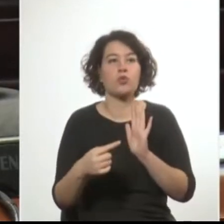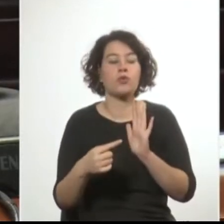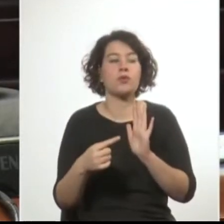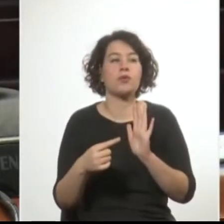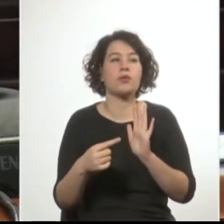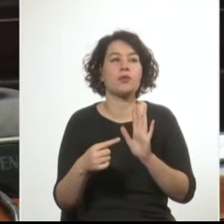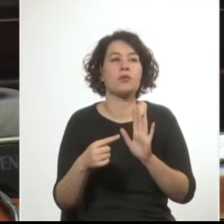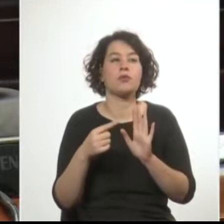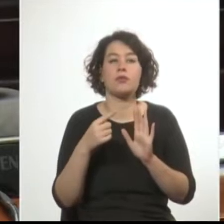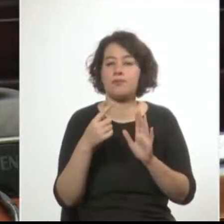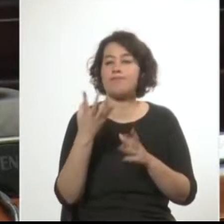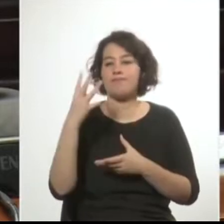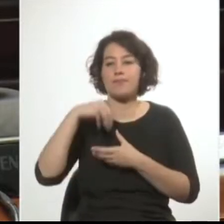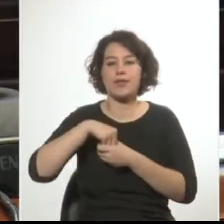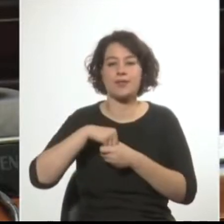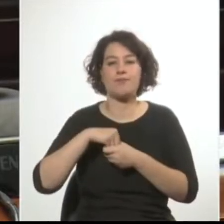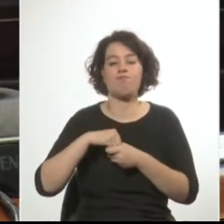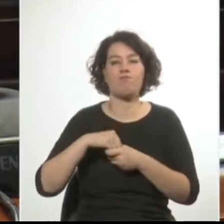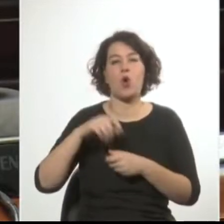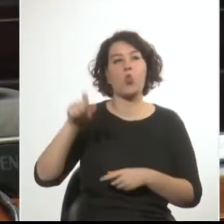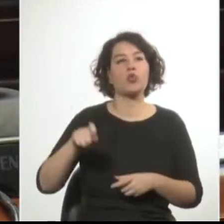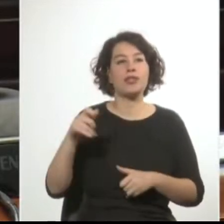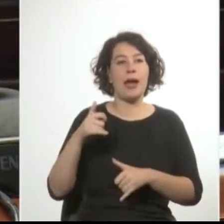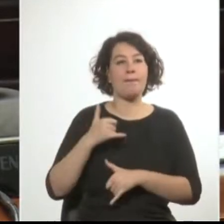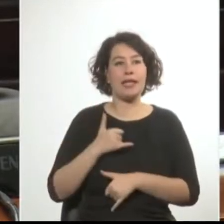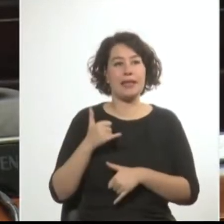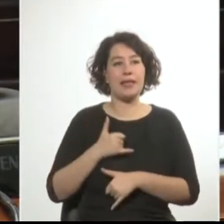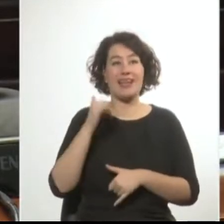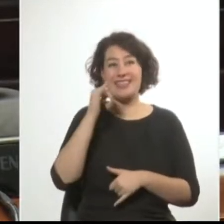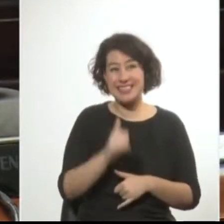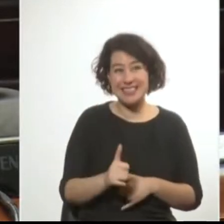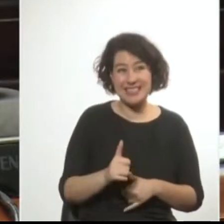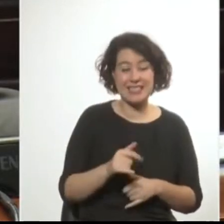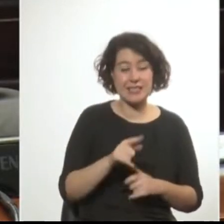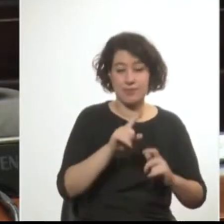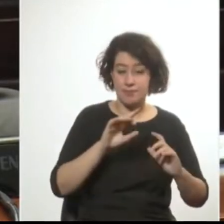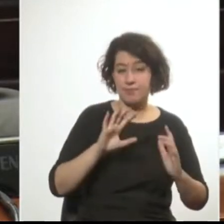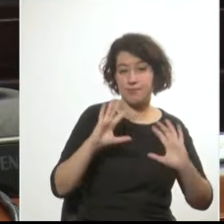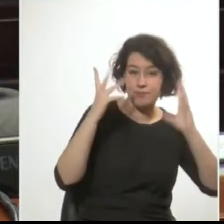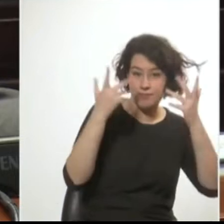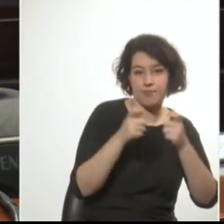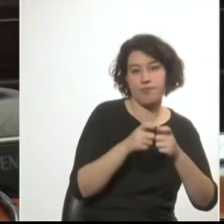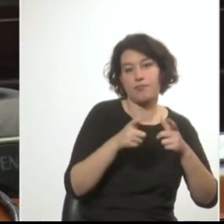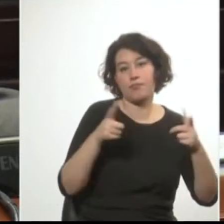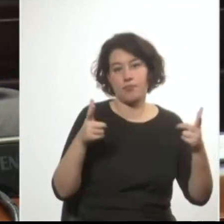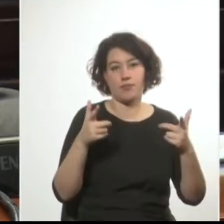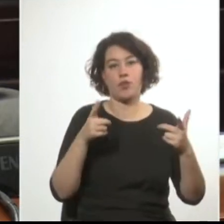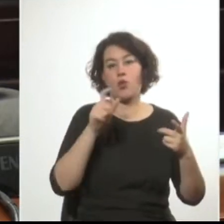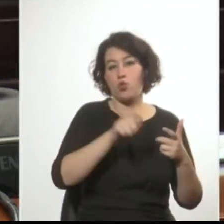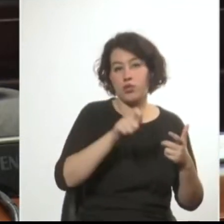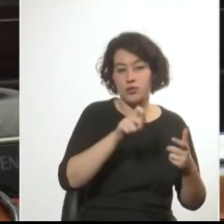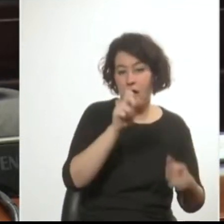la intervención de la justicia militar ante el estado de amedrantamiento en que se encontraba la justicia